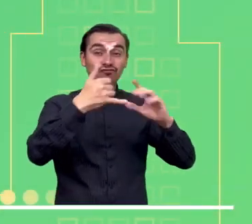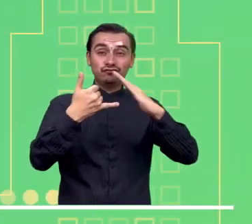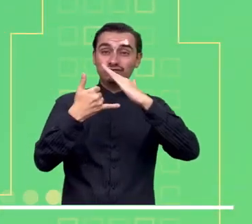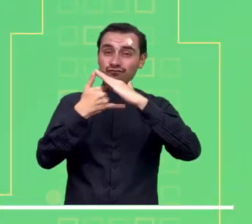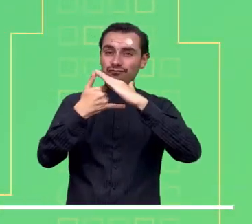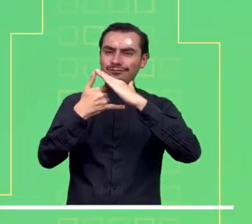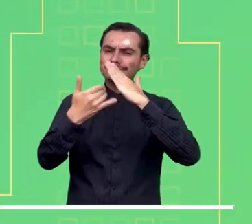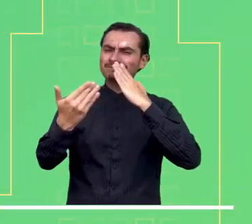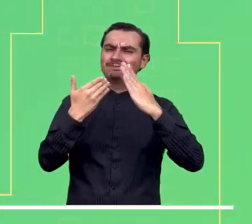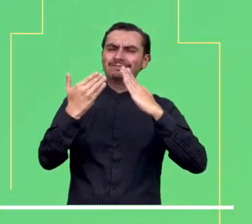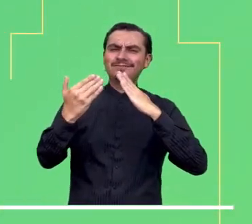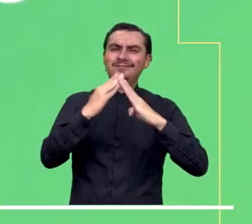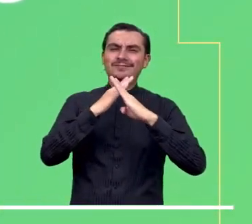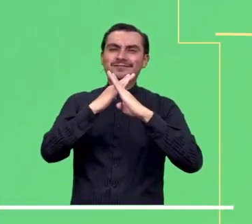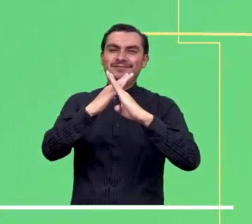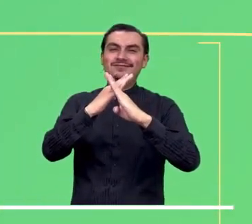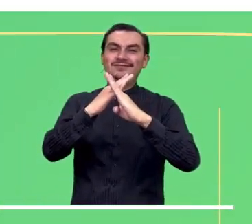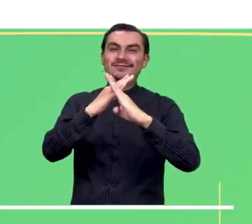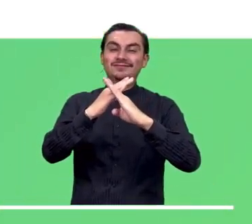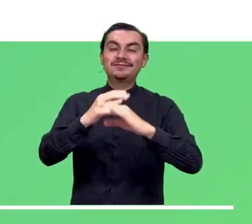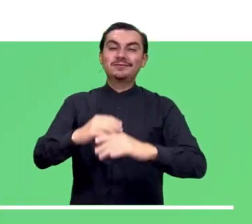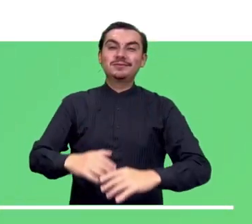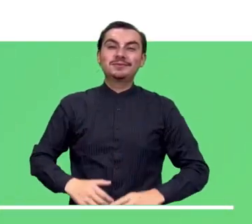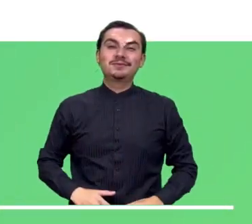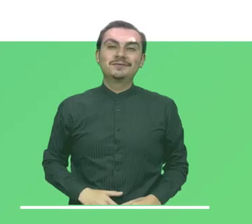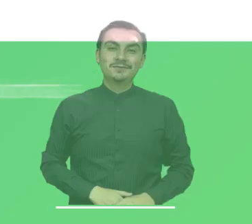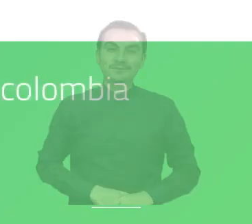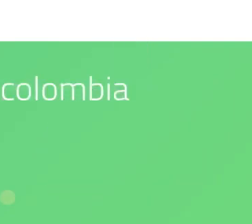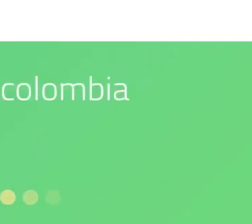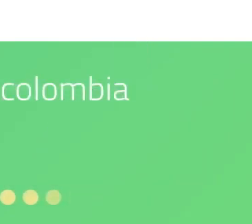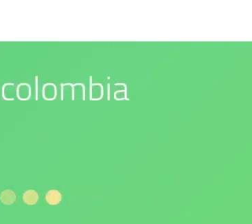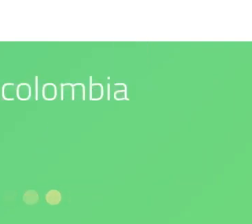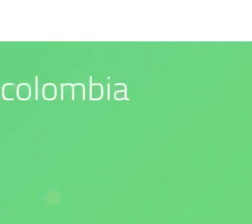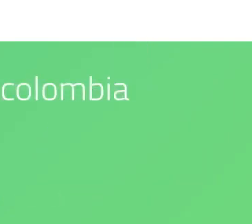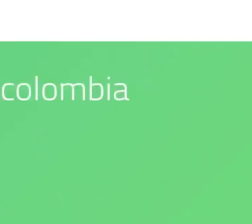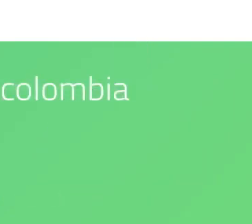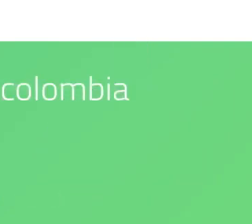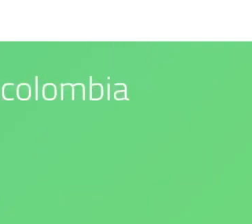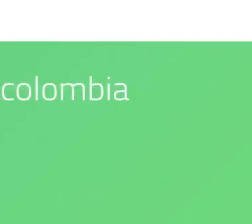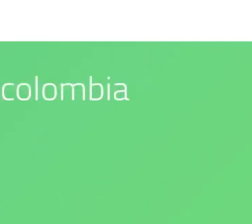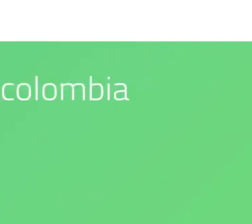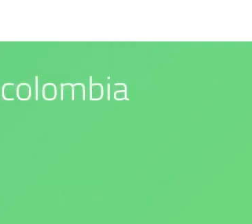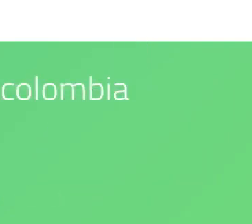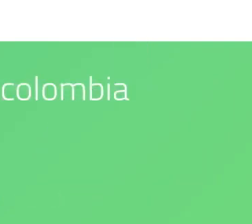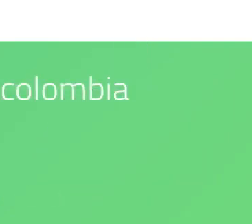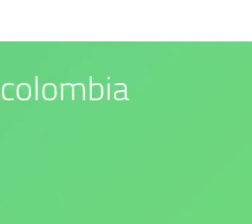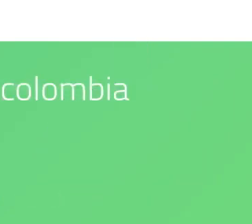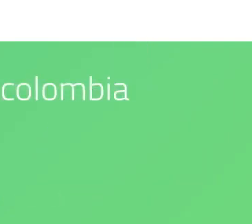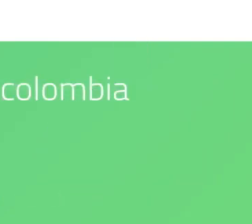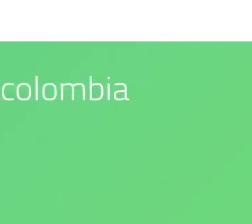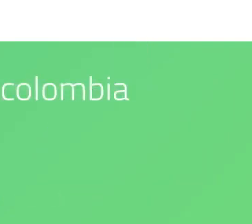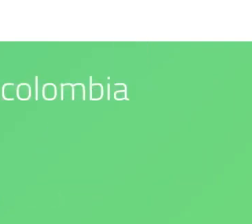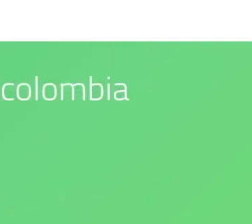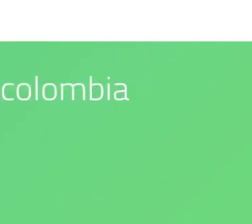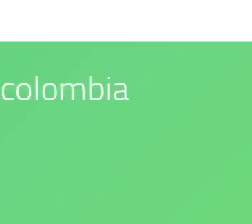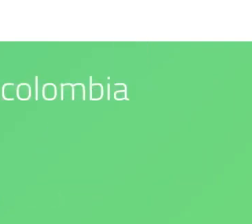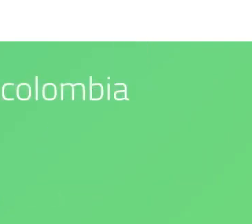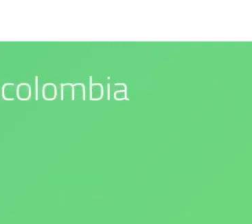redes sociales. Nuestro compromiso es con el medio ambiente. IDEAM es confianza y prevención.